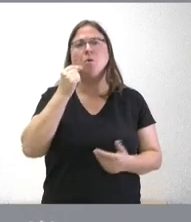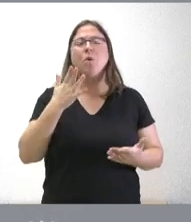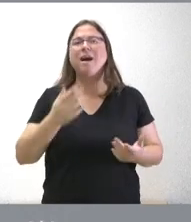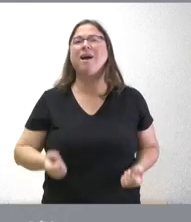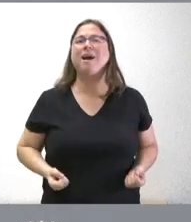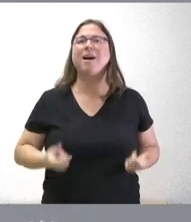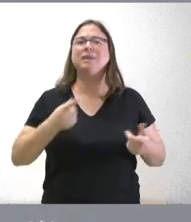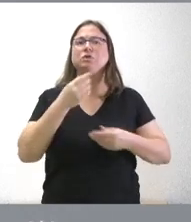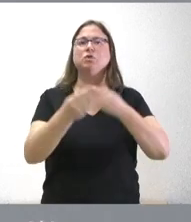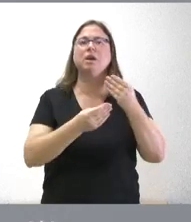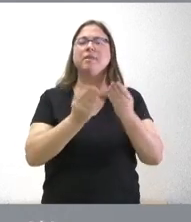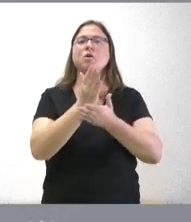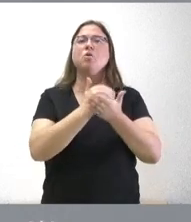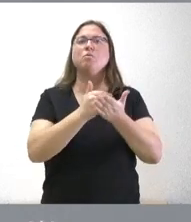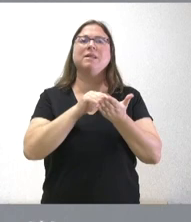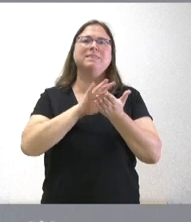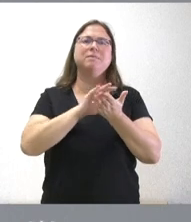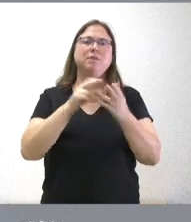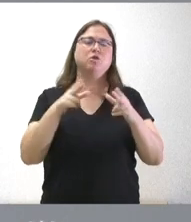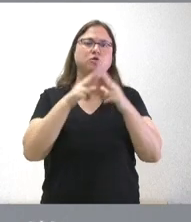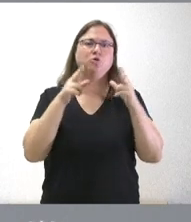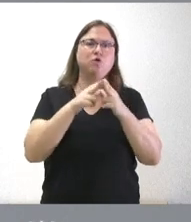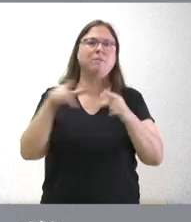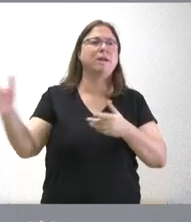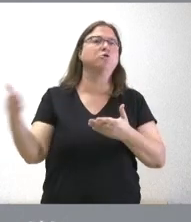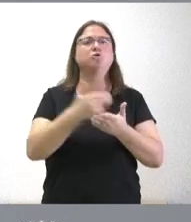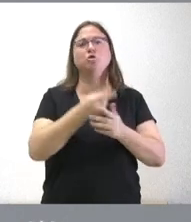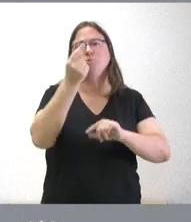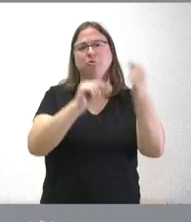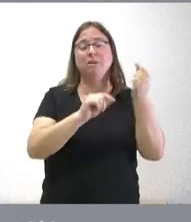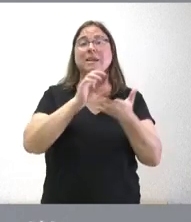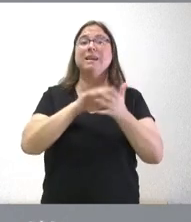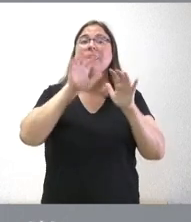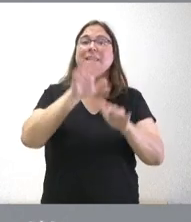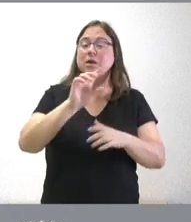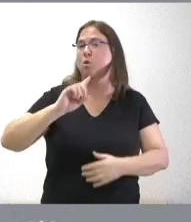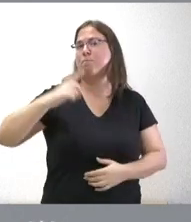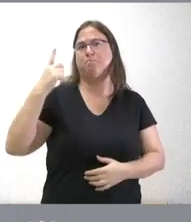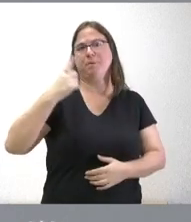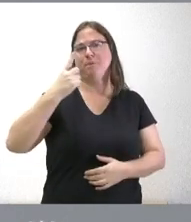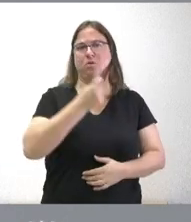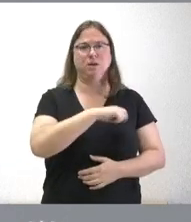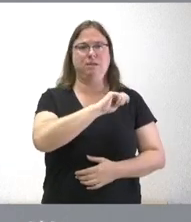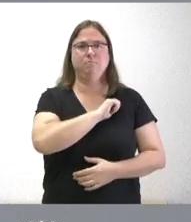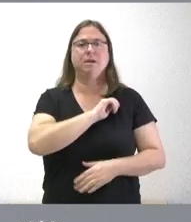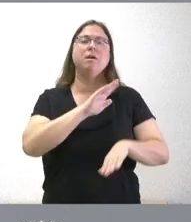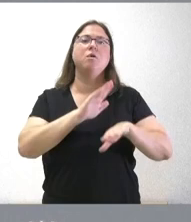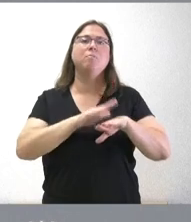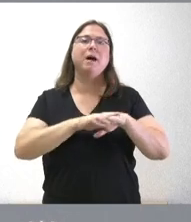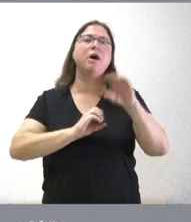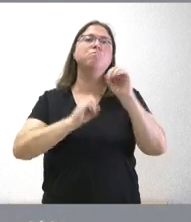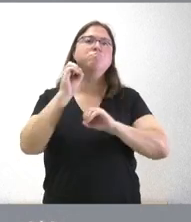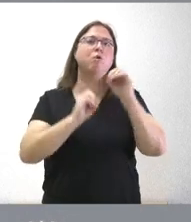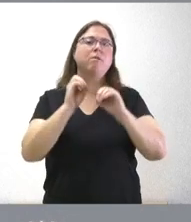gasto que realizan las comunidades autónomas en servicios sociales respecto al total de su presupuesto y Castilla y León ocupa el primer lugar de España en porcentaje del